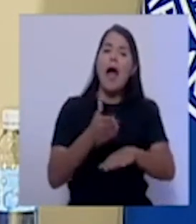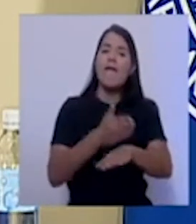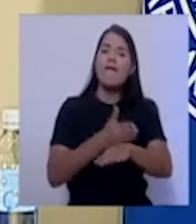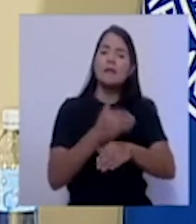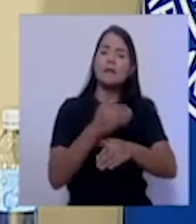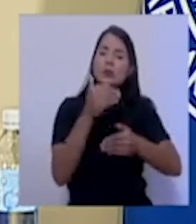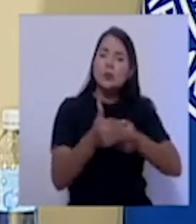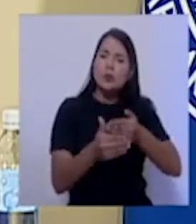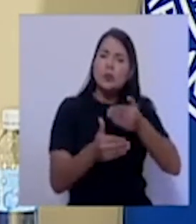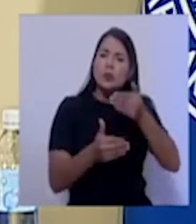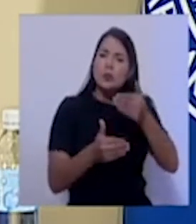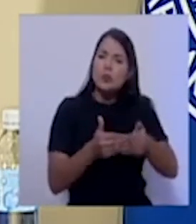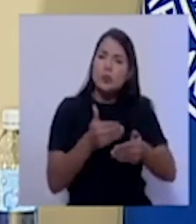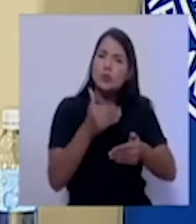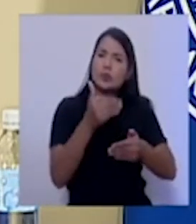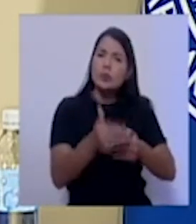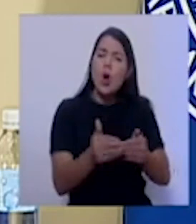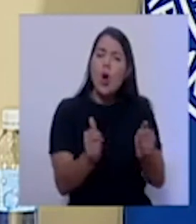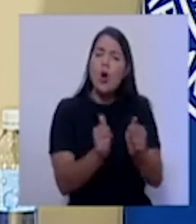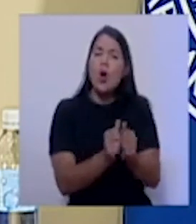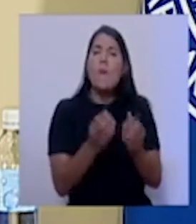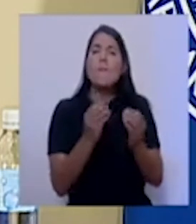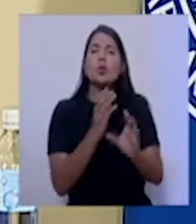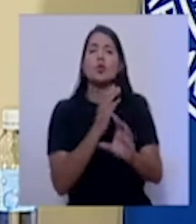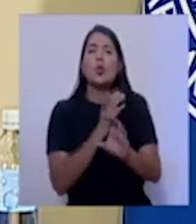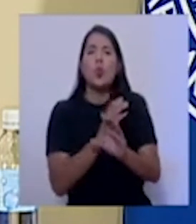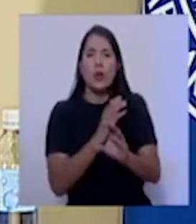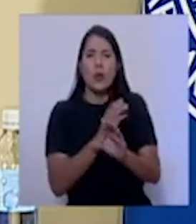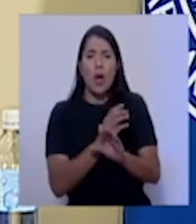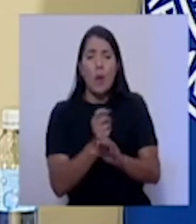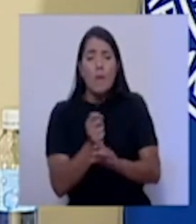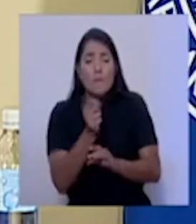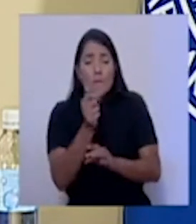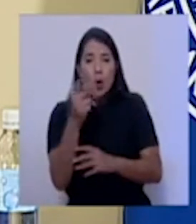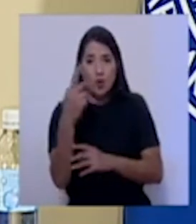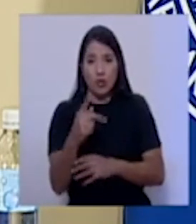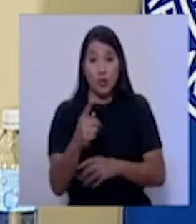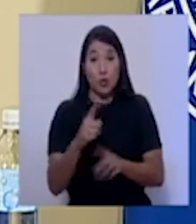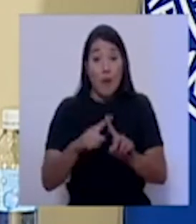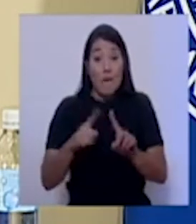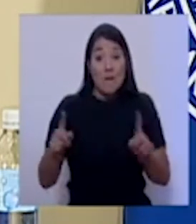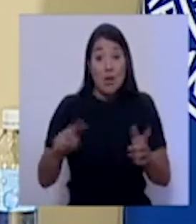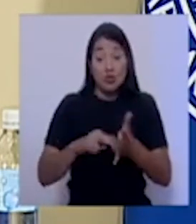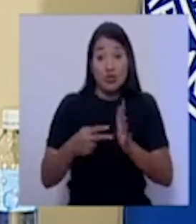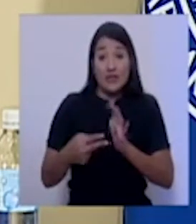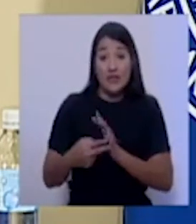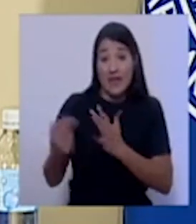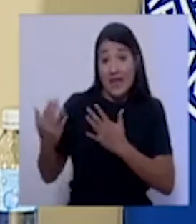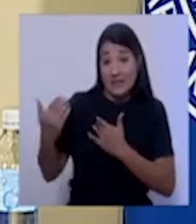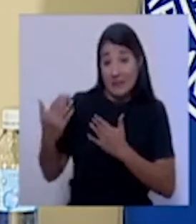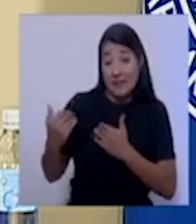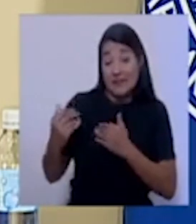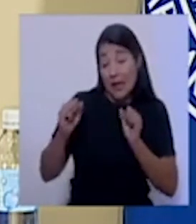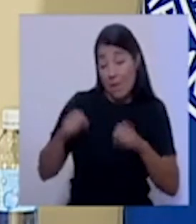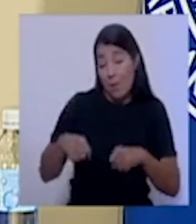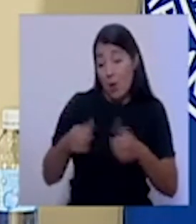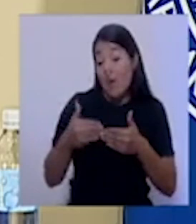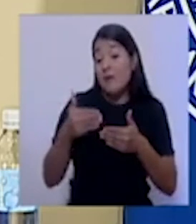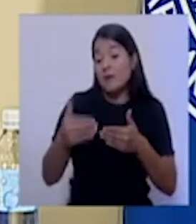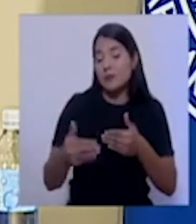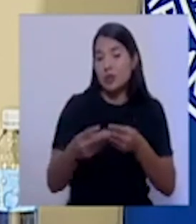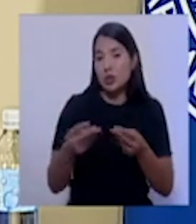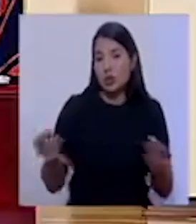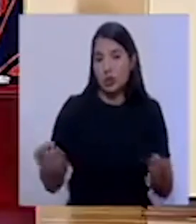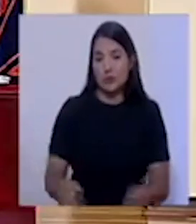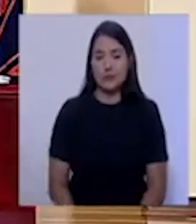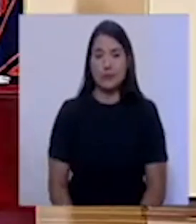analizados y de bajísimo riesgo, pero que llevan esta esperanza que todos tenemos que tener de que hay luz al final del túnel. Gracias por la pregunta.